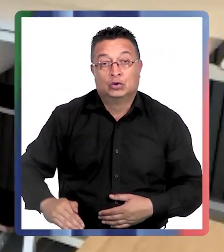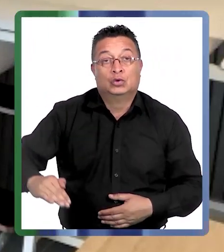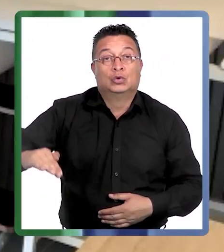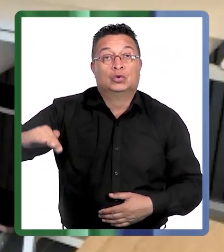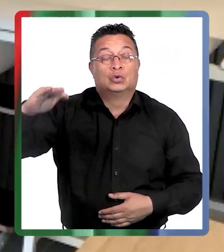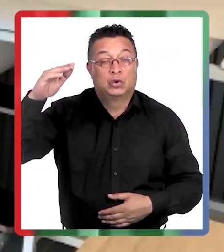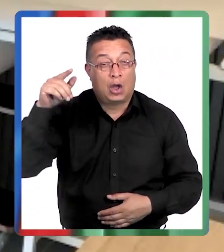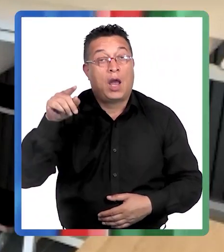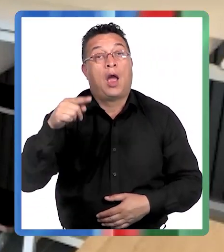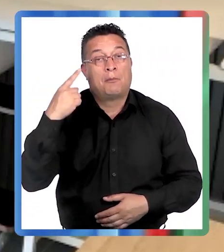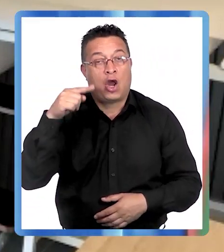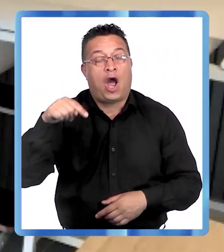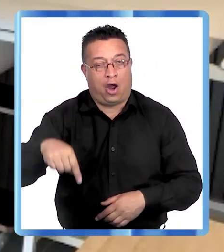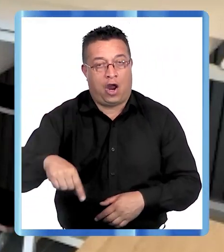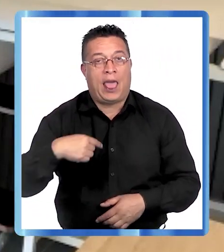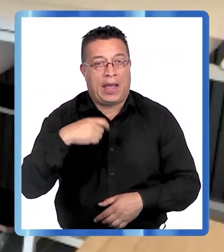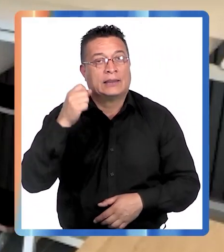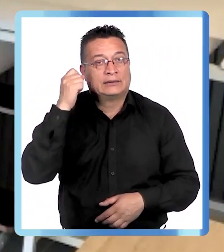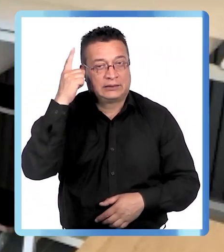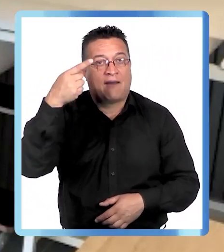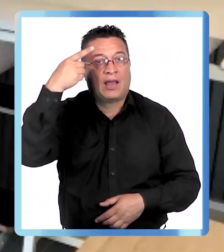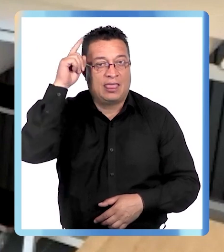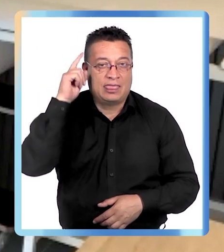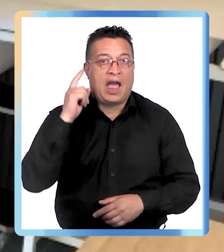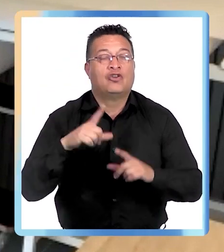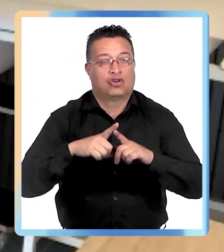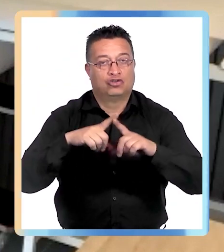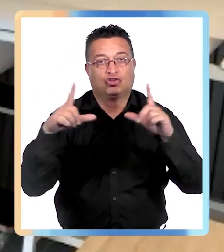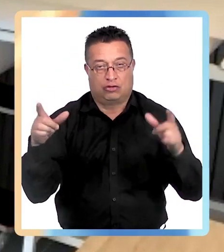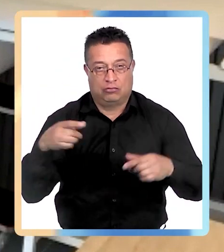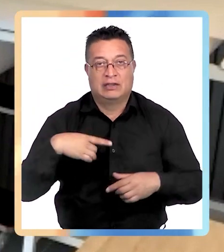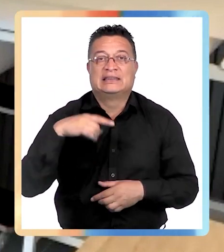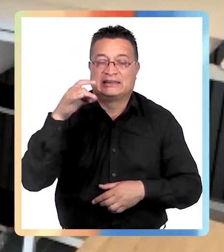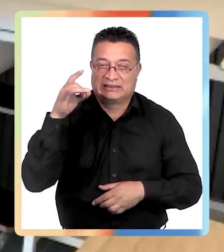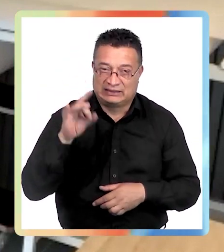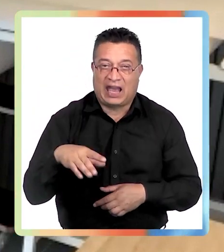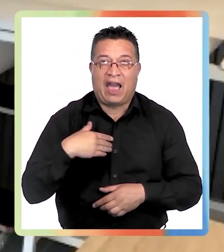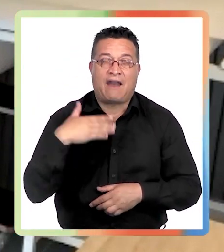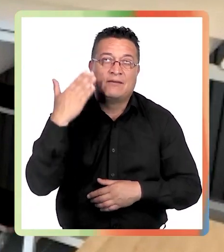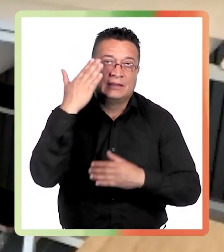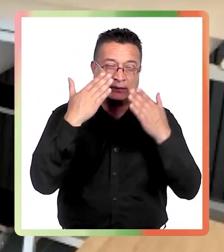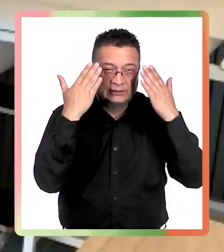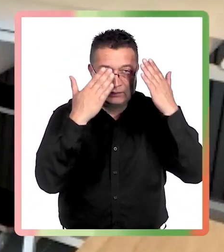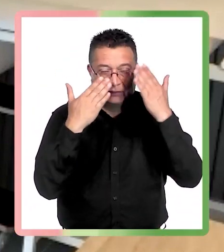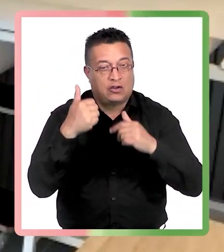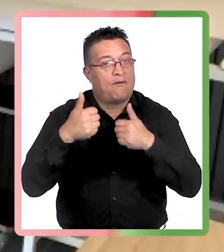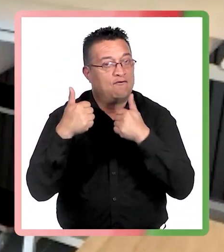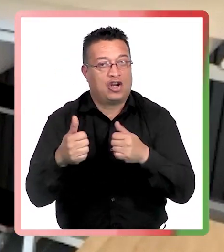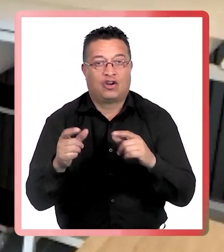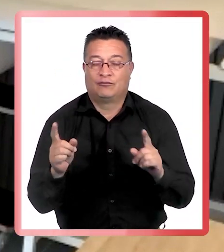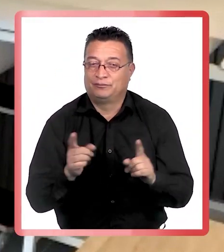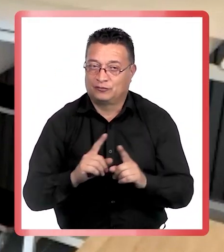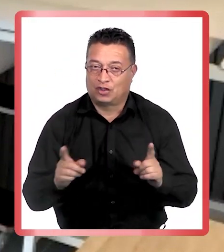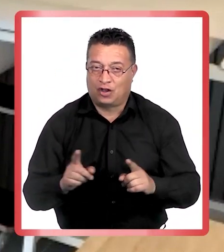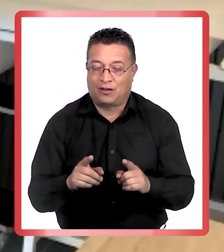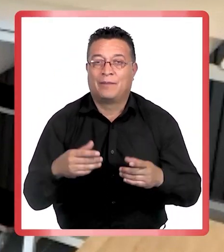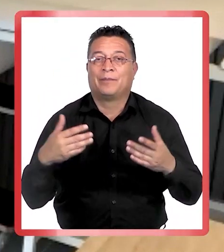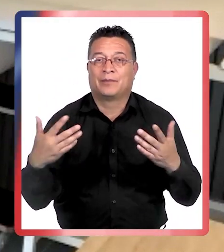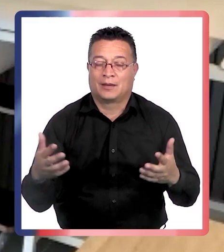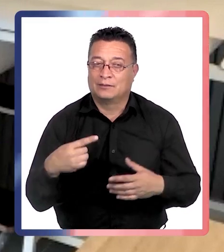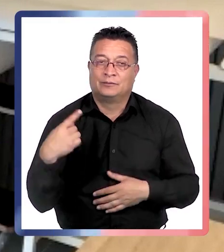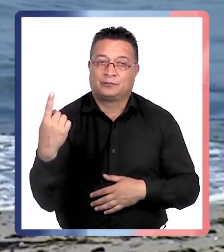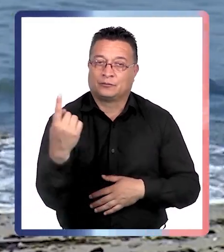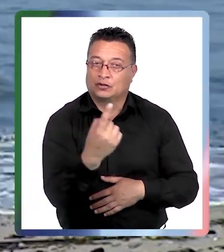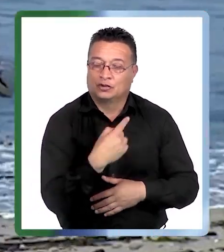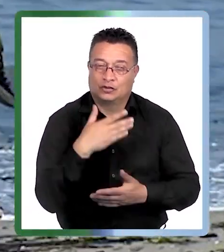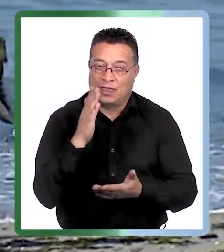su adolescencia, pero hoy en día se sabe todos los daños que produce el sol, se sabe que broncearse no es bueno. Entonces, en realidad ya